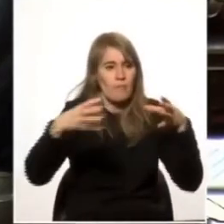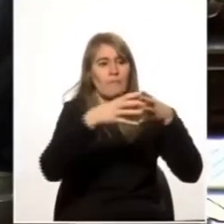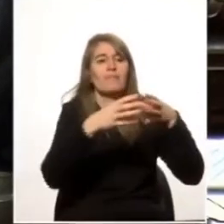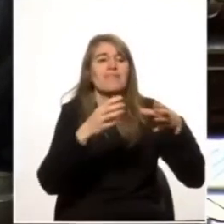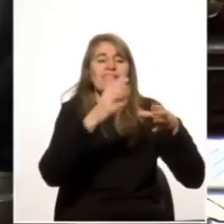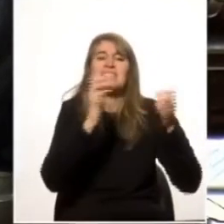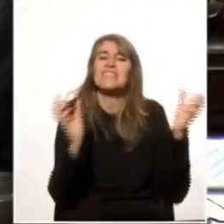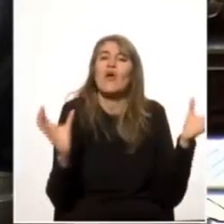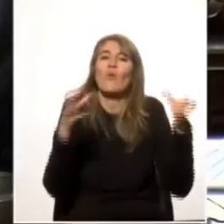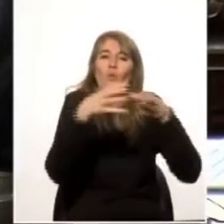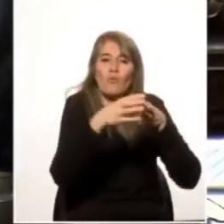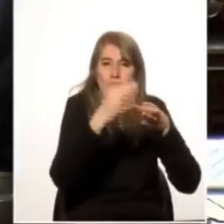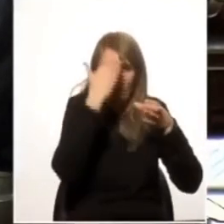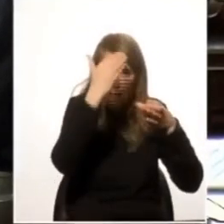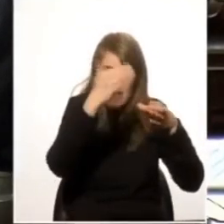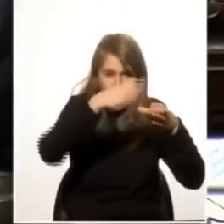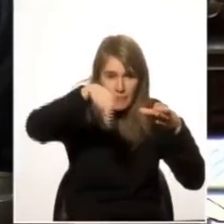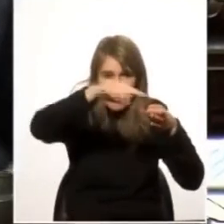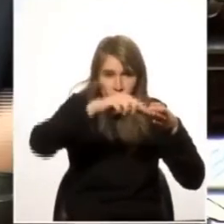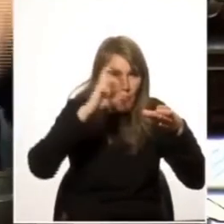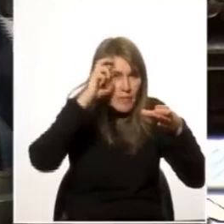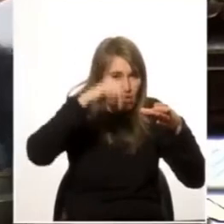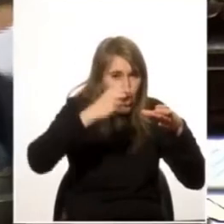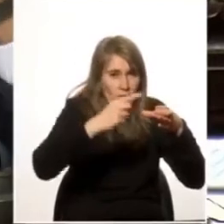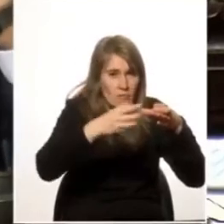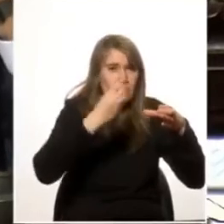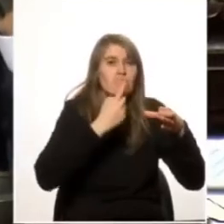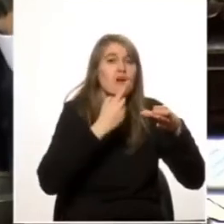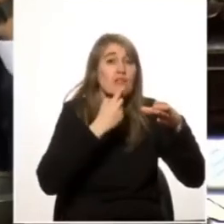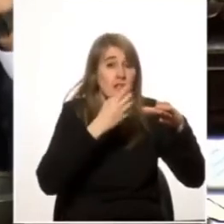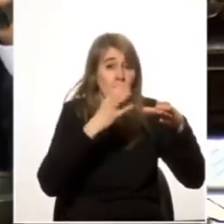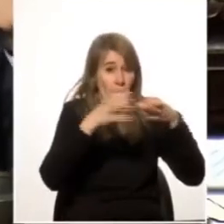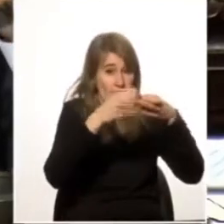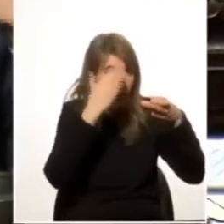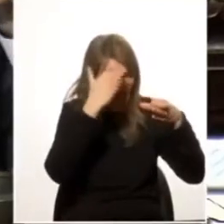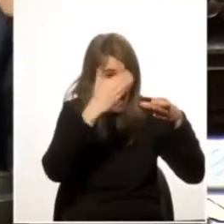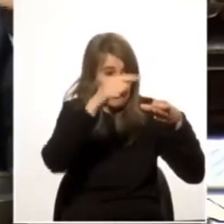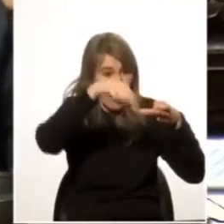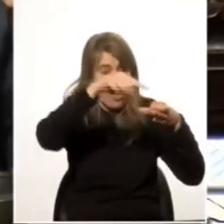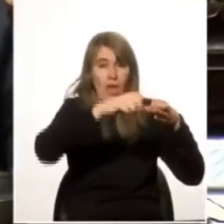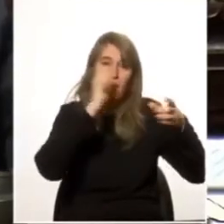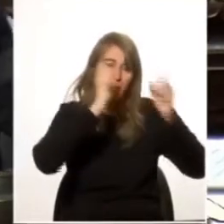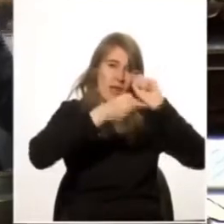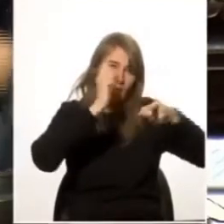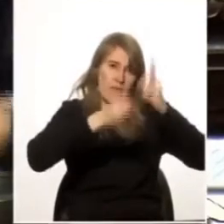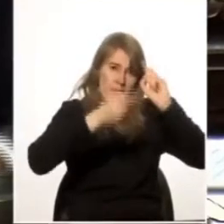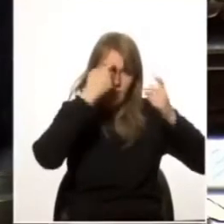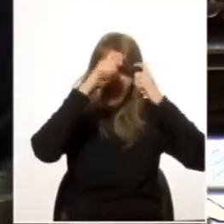político. Y no lo digo yo, no lo digo yo.